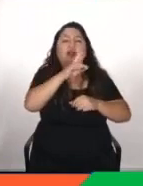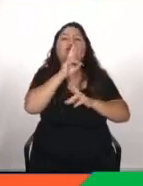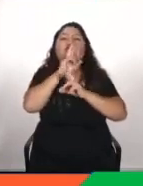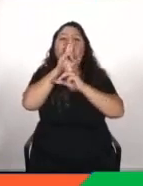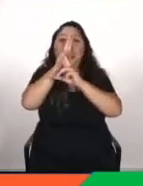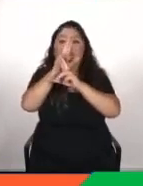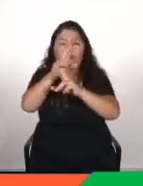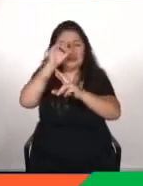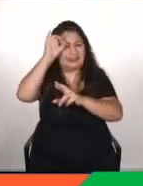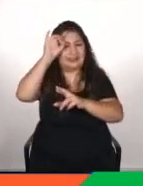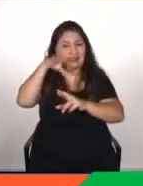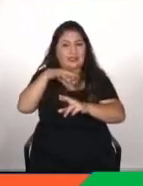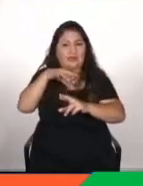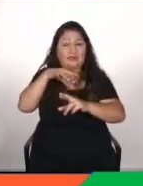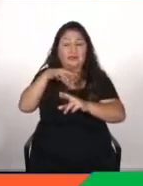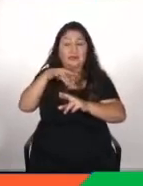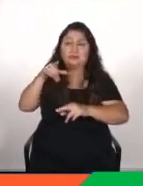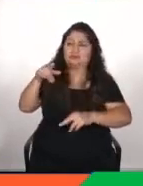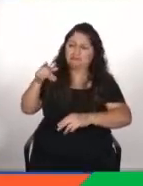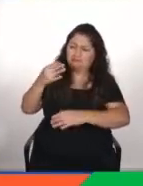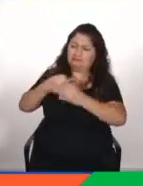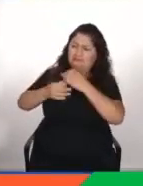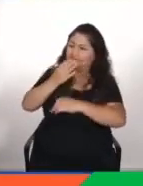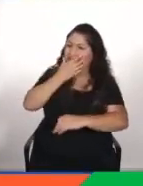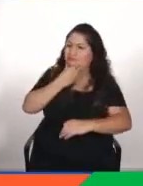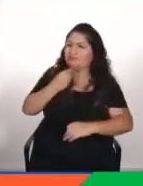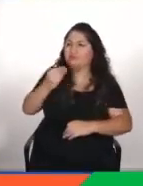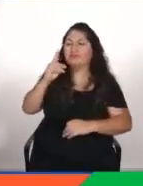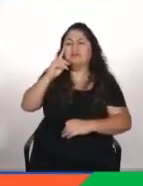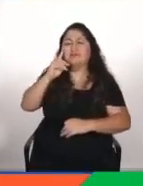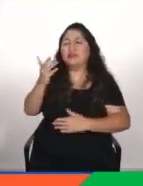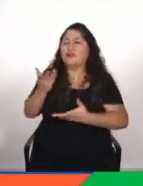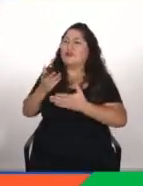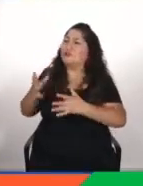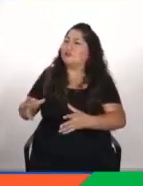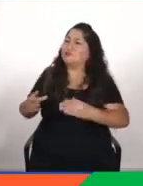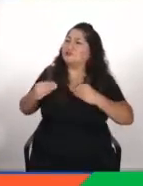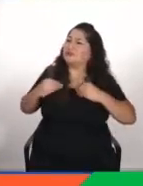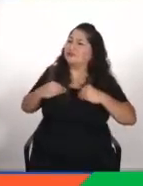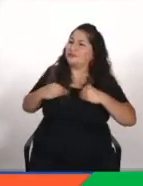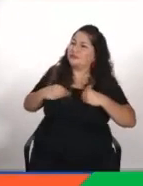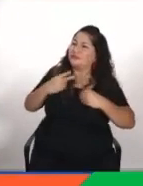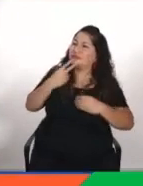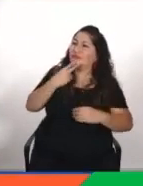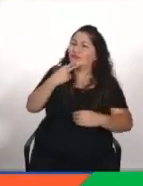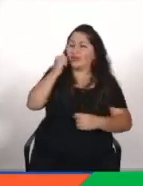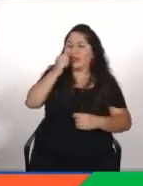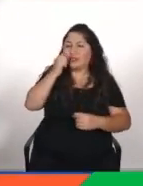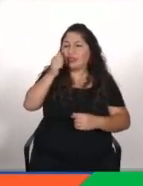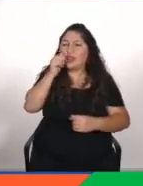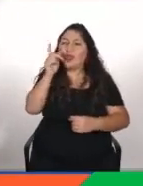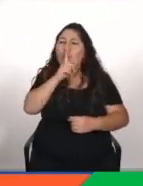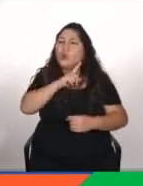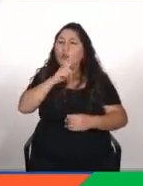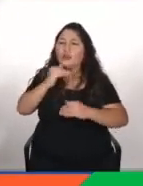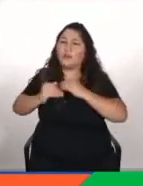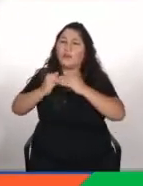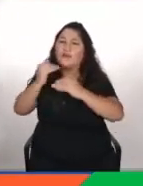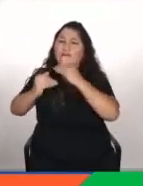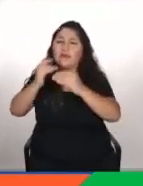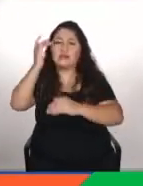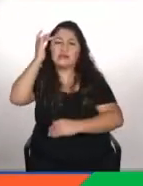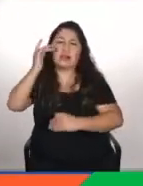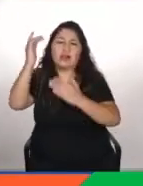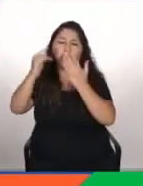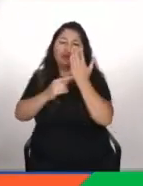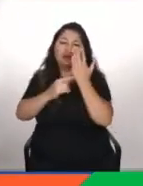Perfecto Suena hermoso pero ¿en qué ha afectado por ejemplo a nuestra vida diaria los últimos avances en inteligencia artificial? Hemos visto yo sé que todos hemos